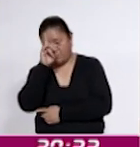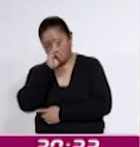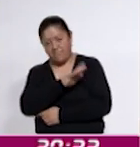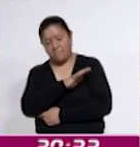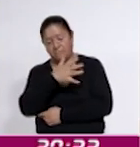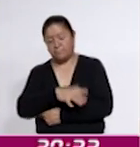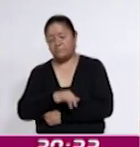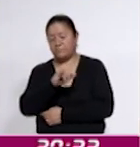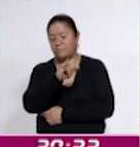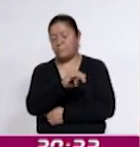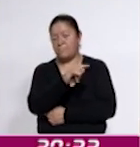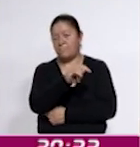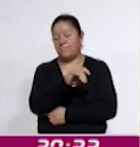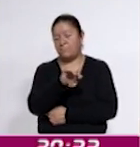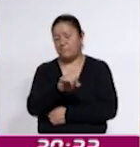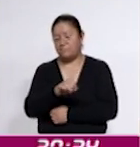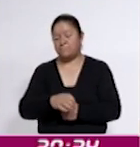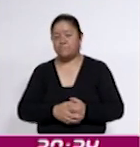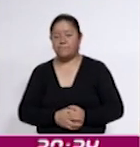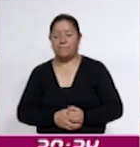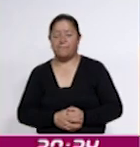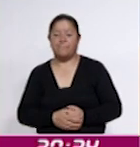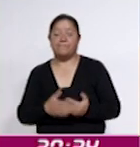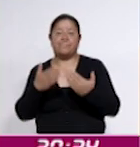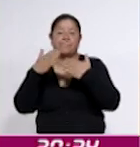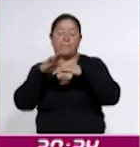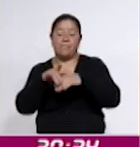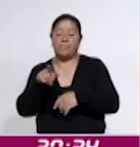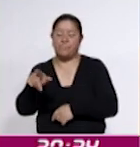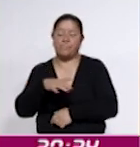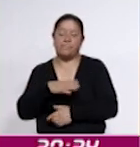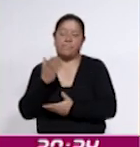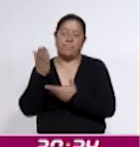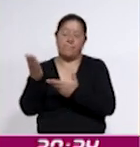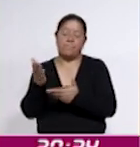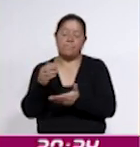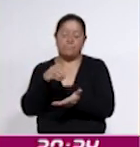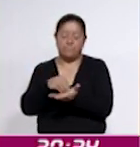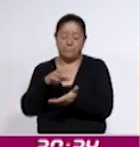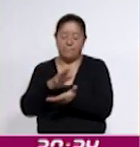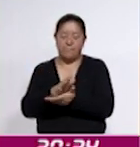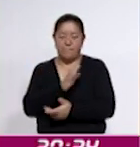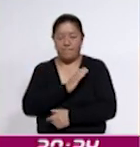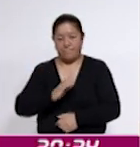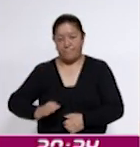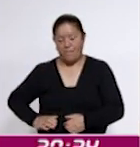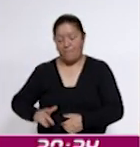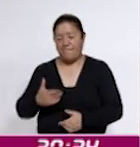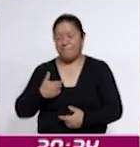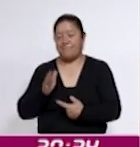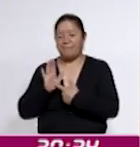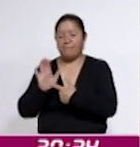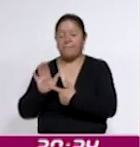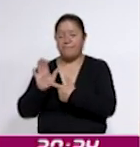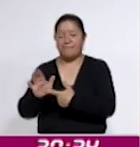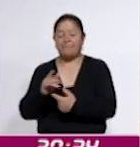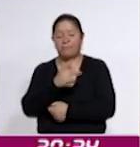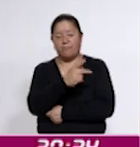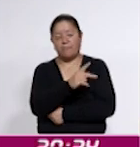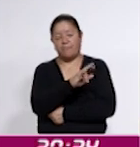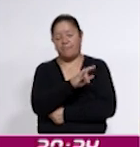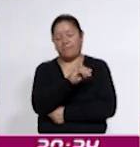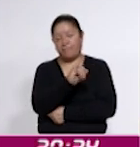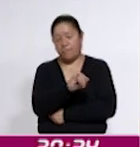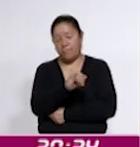Instituto Tlaxcalteca de Elecciones respecto de la solicitud de registro de candidaturas presentadas por el Partido Revolucionario